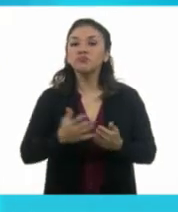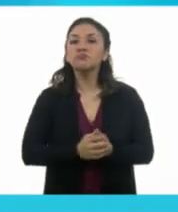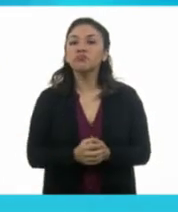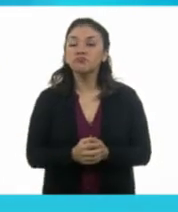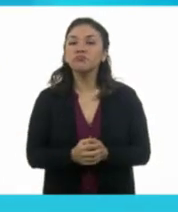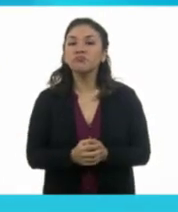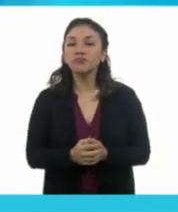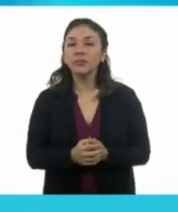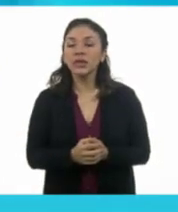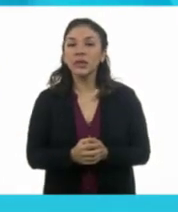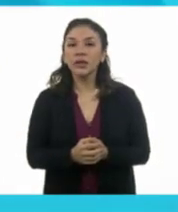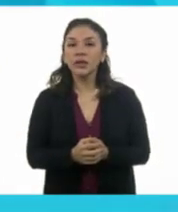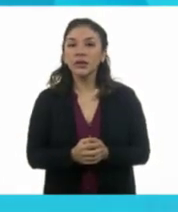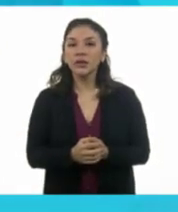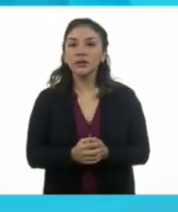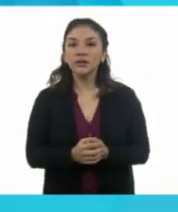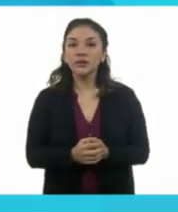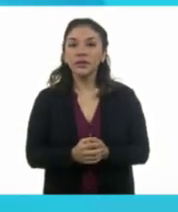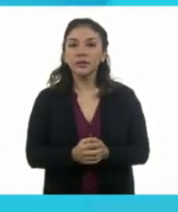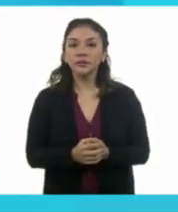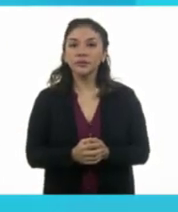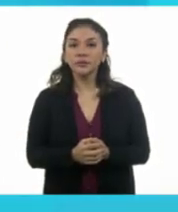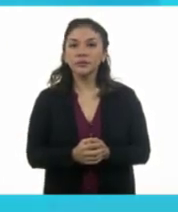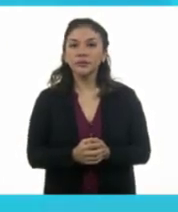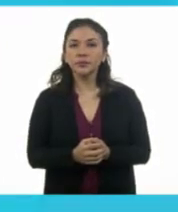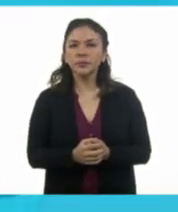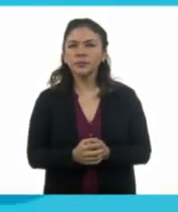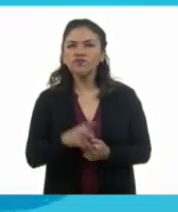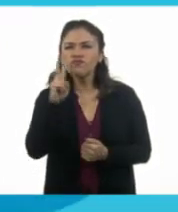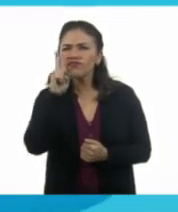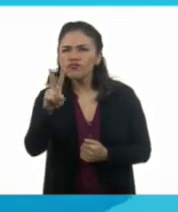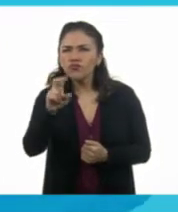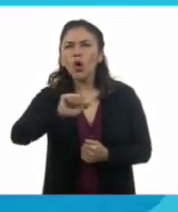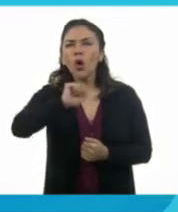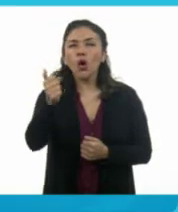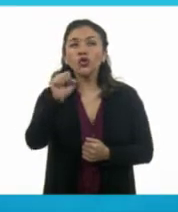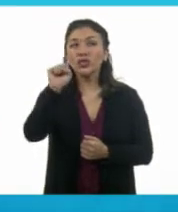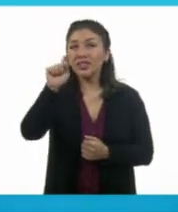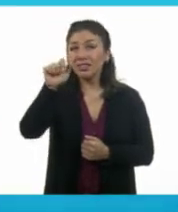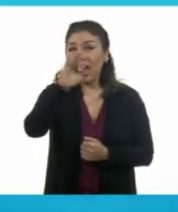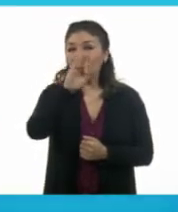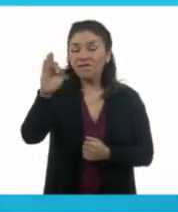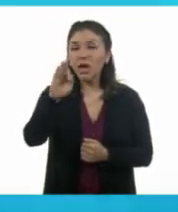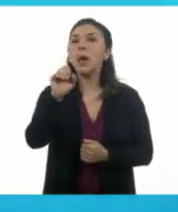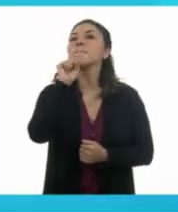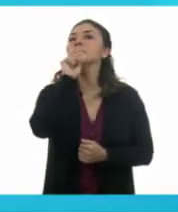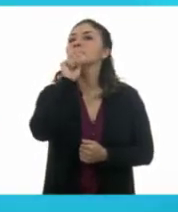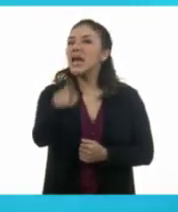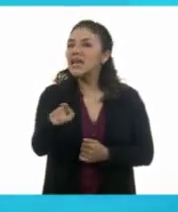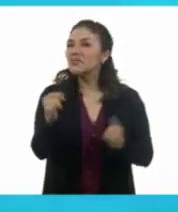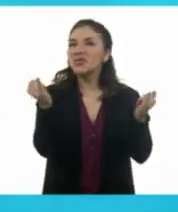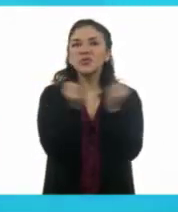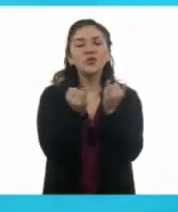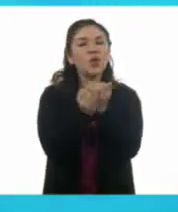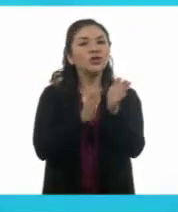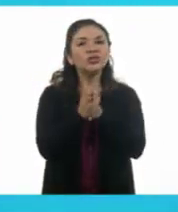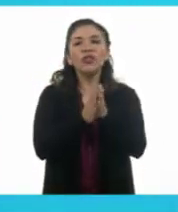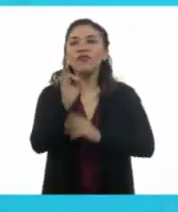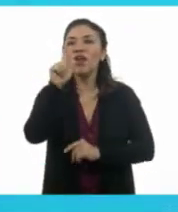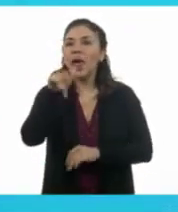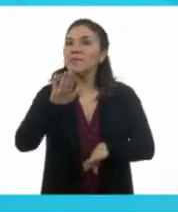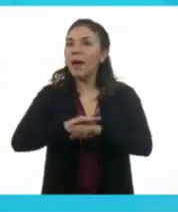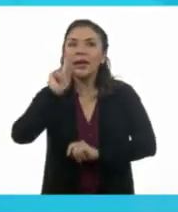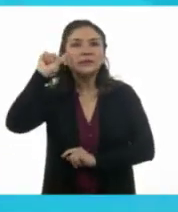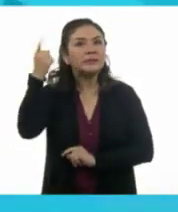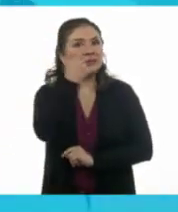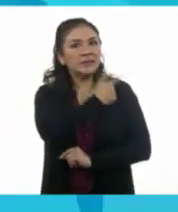IPN 9000. Muy bien. Y también a Staff. A Staff también le gusta el Chocoflan. Muy popular